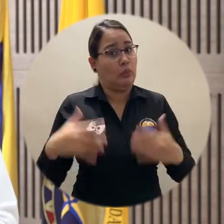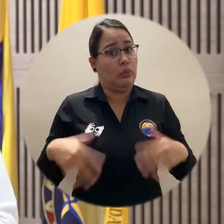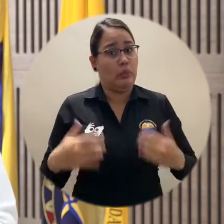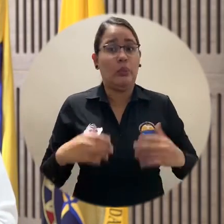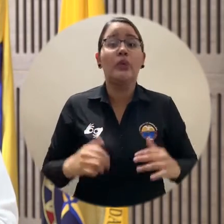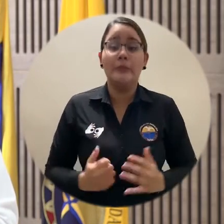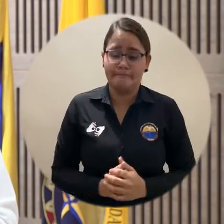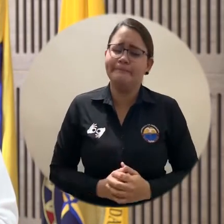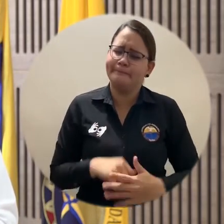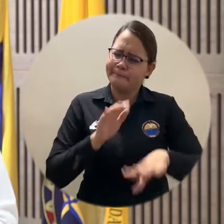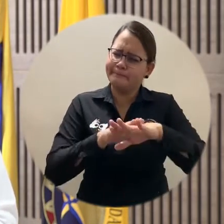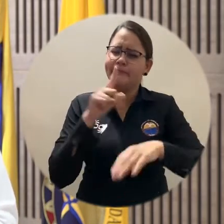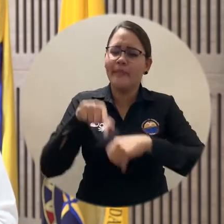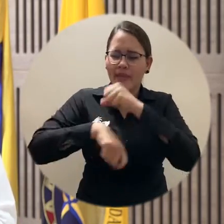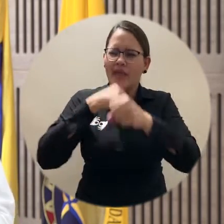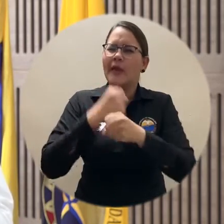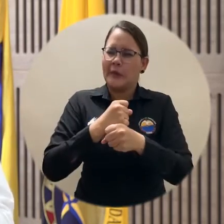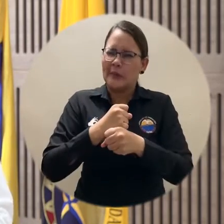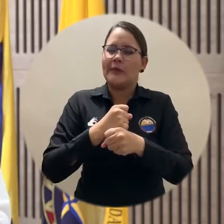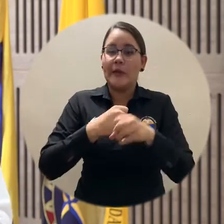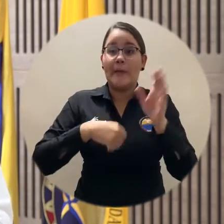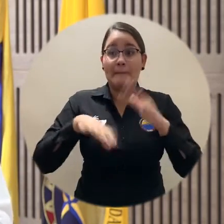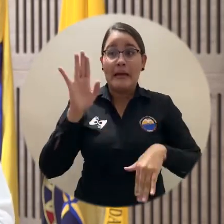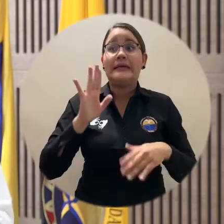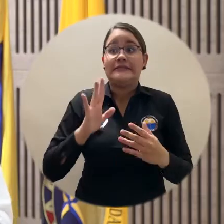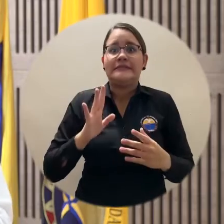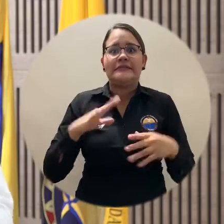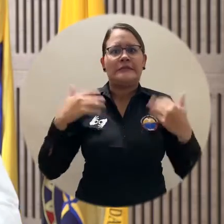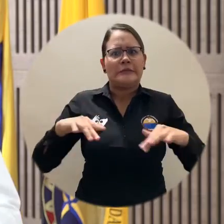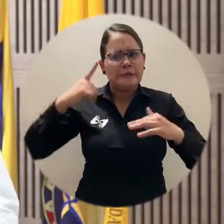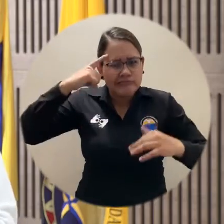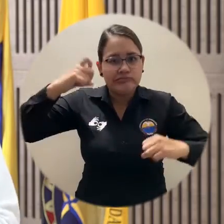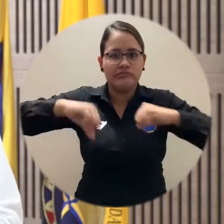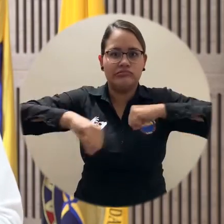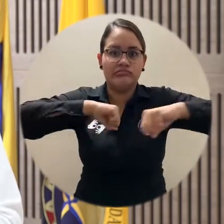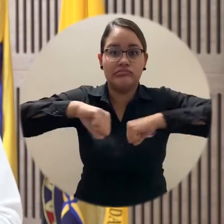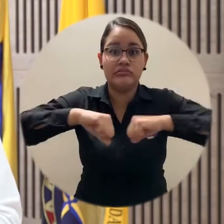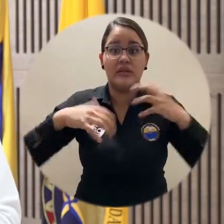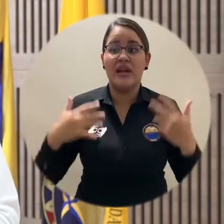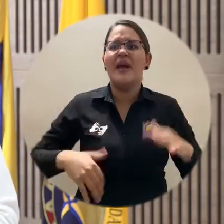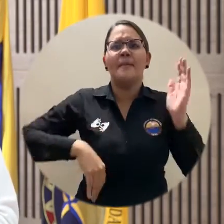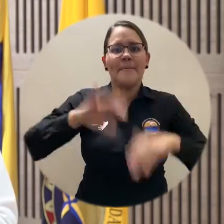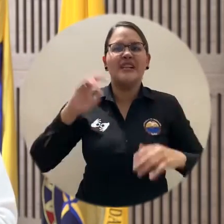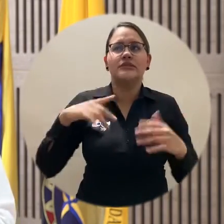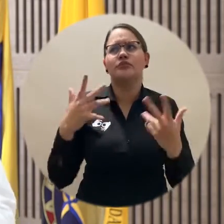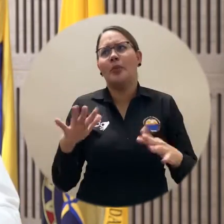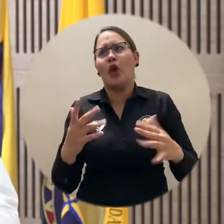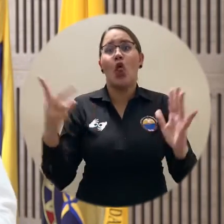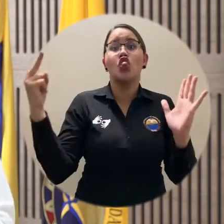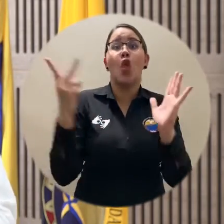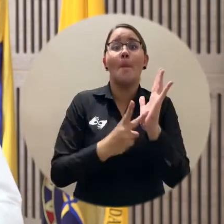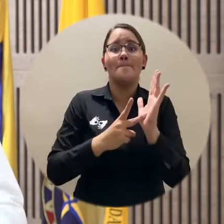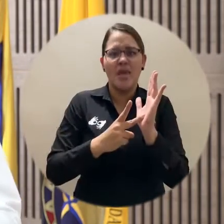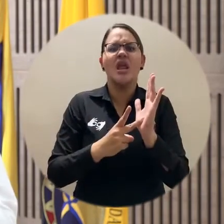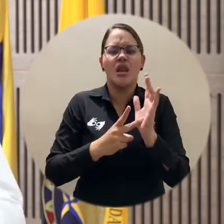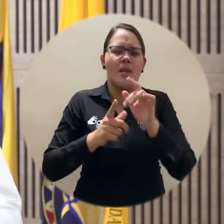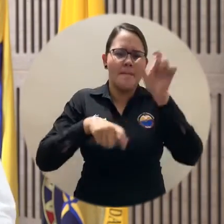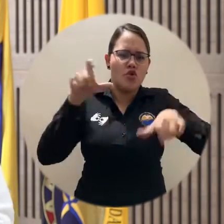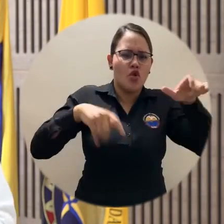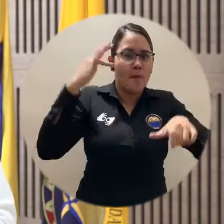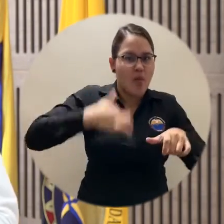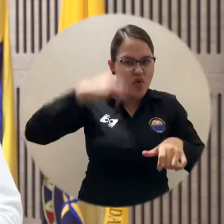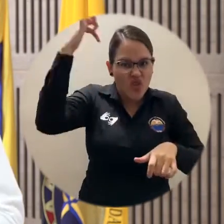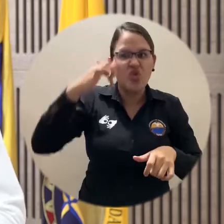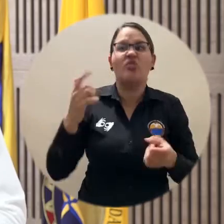nosotros, sin embargo, hemos entregado a la sociedad ya casi 2.000 nuevos profesionales y además especialistas,